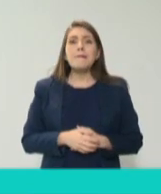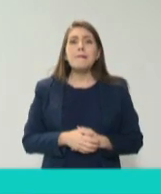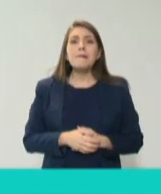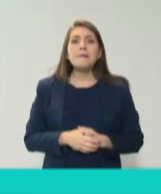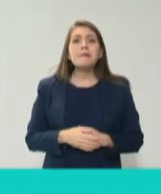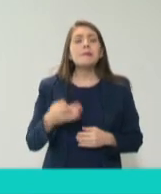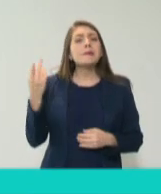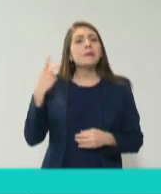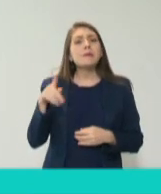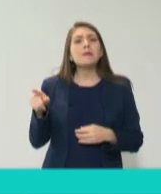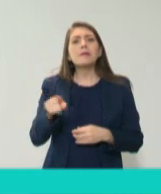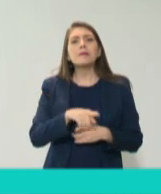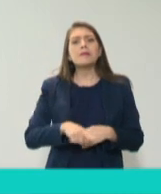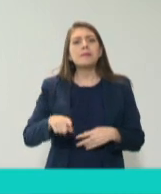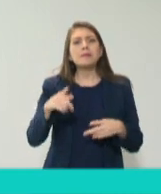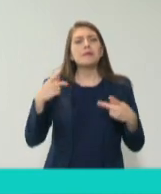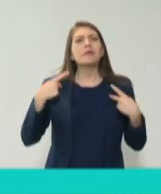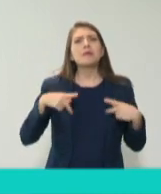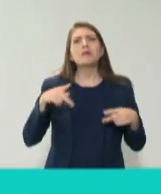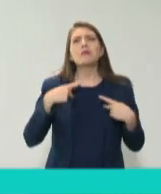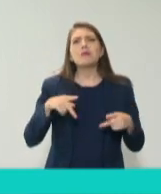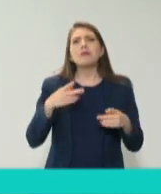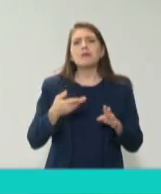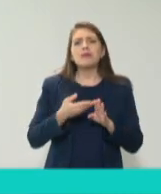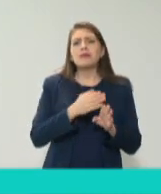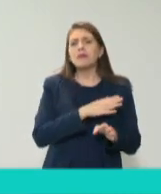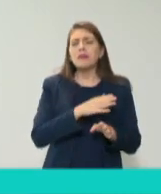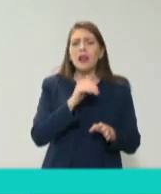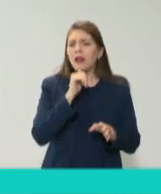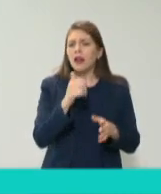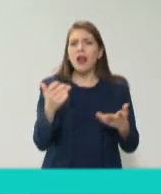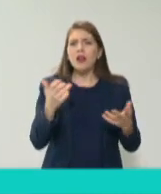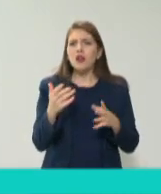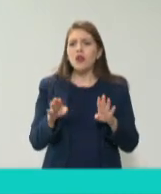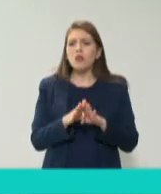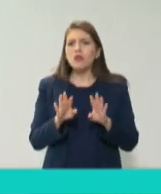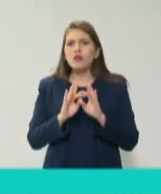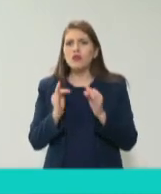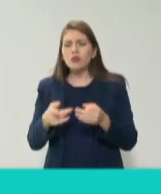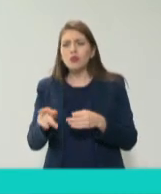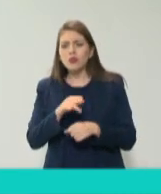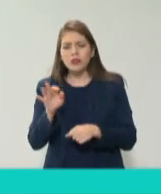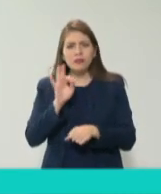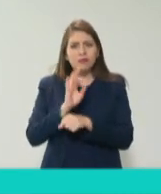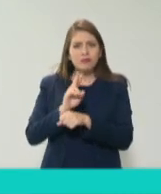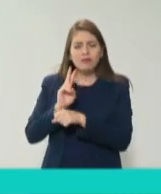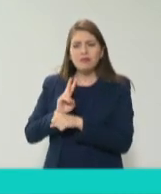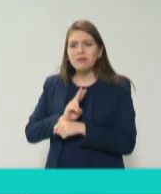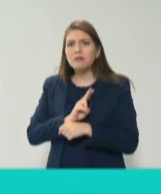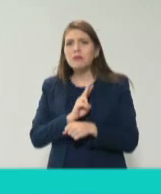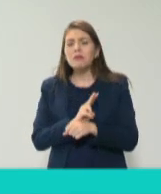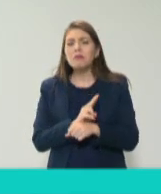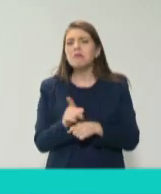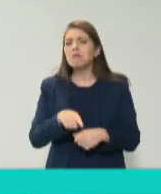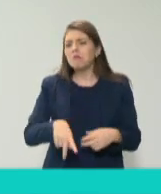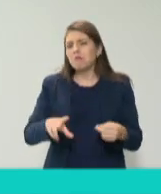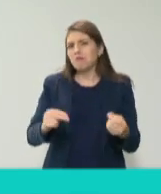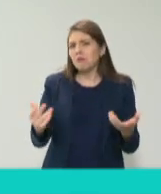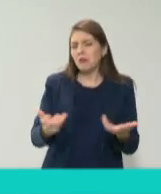nadie les facilitó o les había facilitado antes un mecanismo para darle seguimiento pues entonces nadie lo hacía